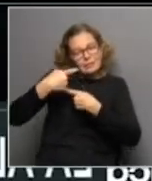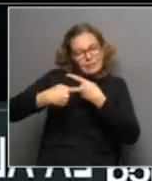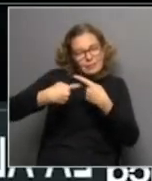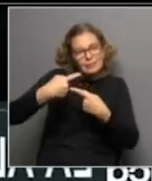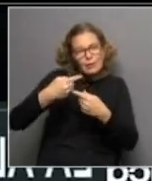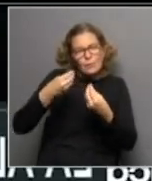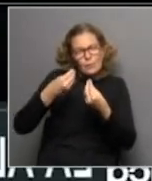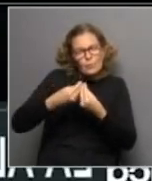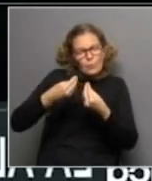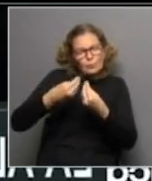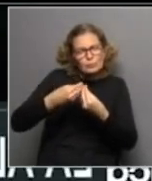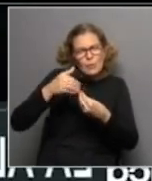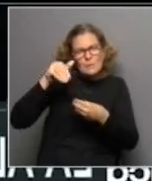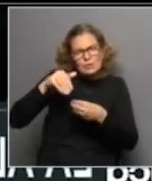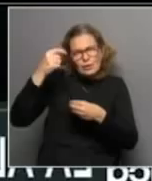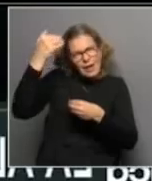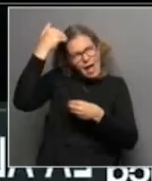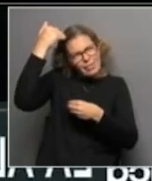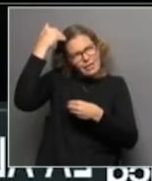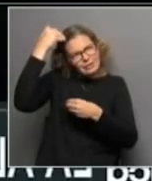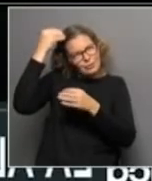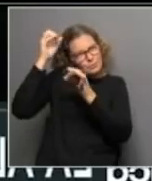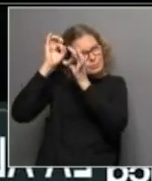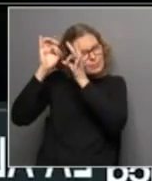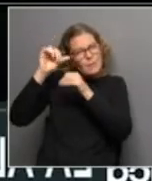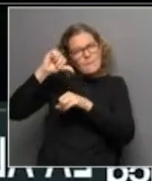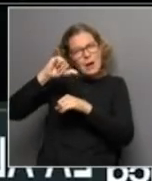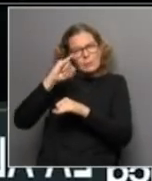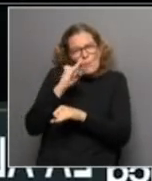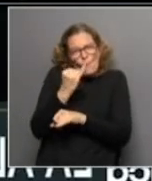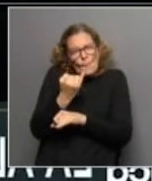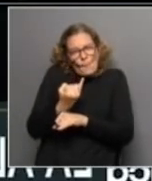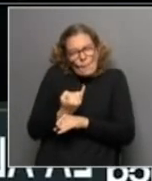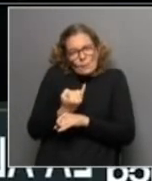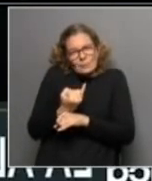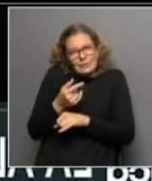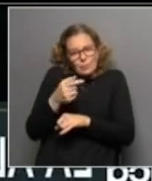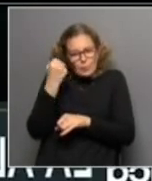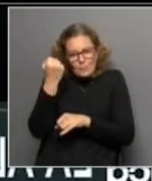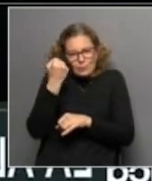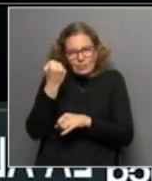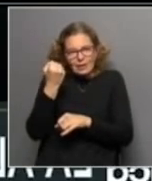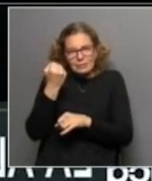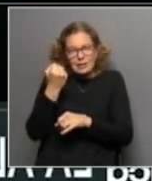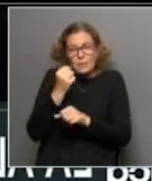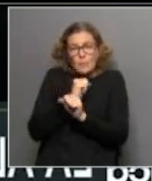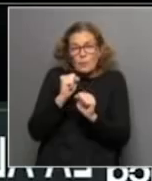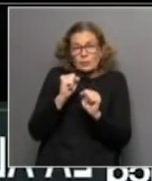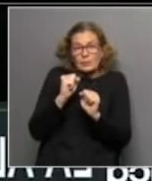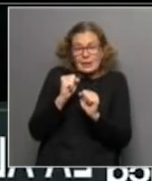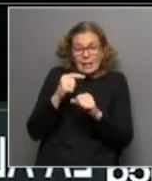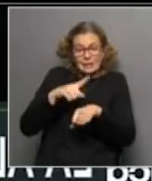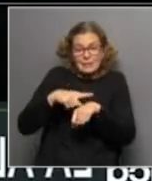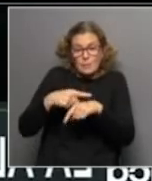millones y millones de neuronas. La malnutrición en esta etapa es determinante en tener posibilidades a corto